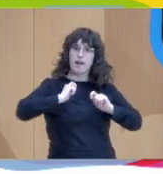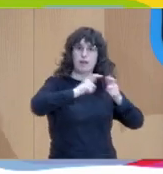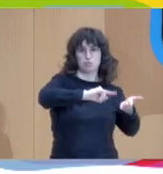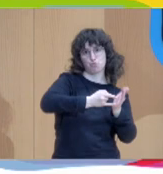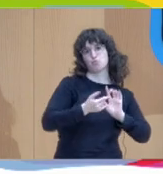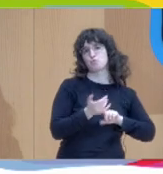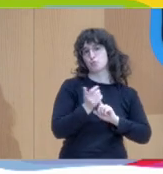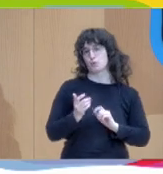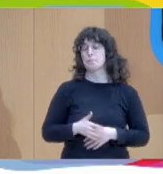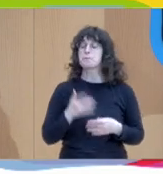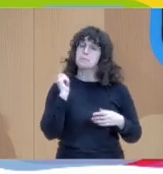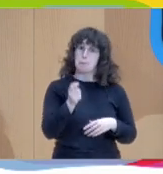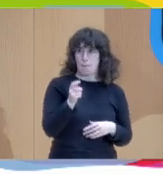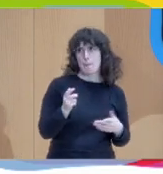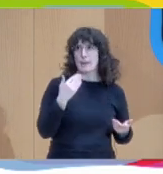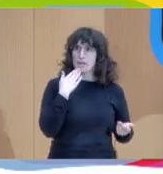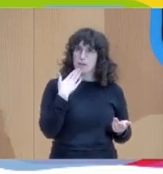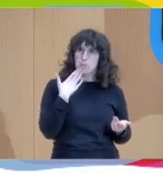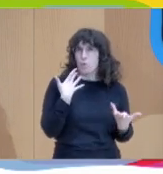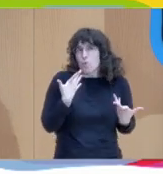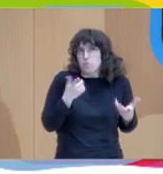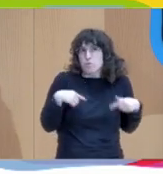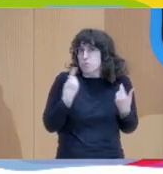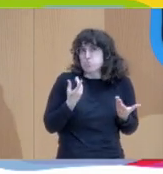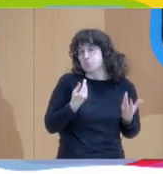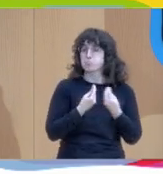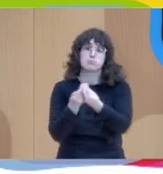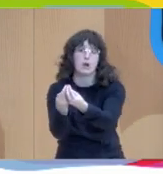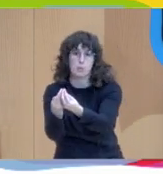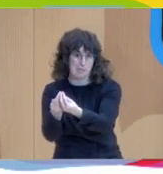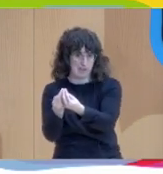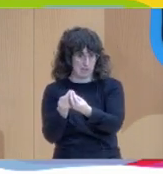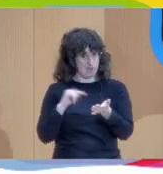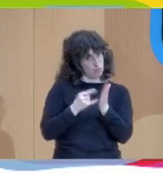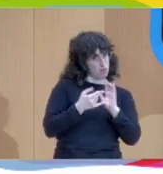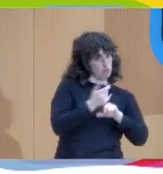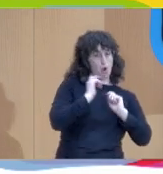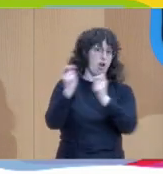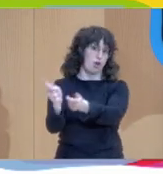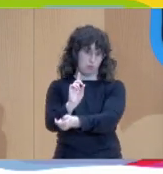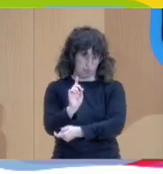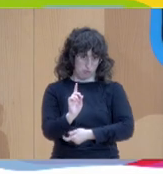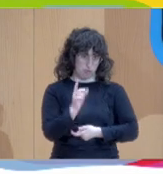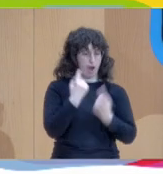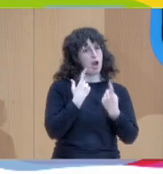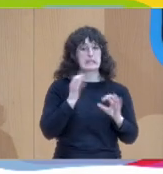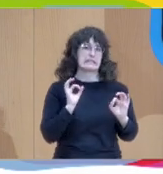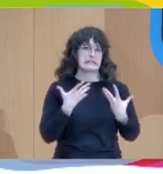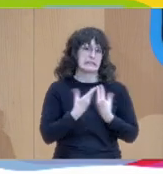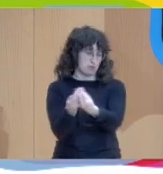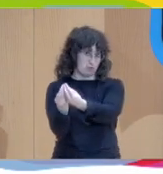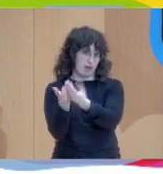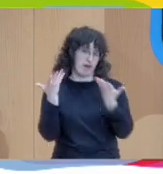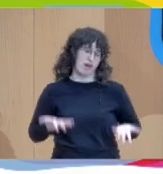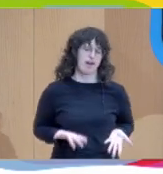Muchas veces nos vemos obligados a acompañar, no podemos resolver, sino que tenemos que acompañar. ¿Qué es lo que se requiere? Se